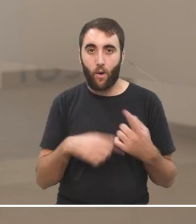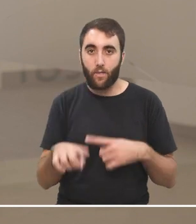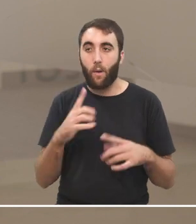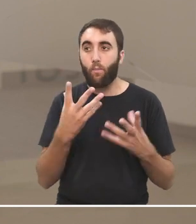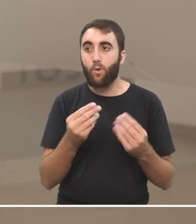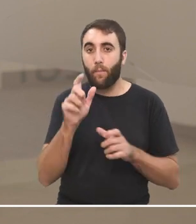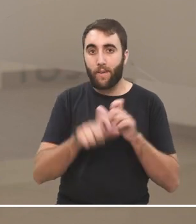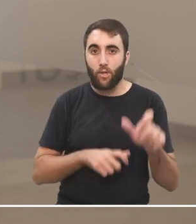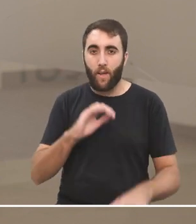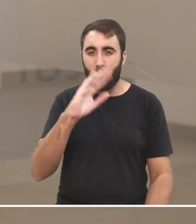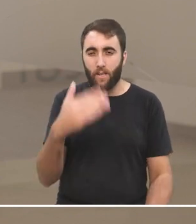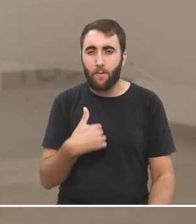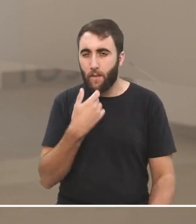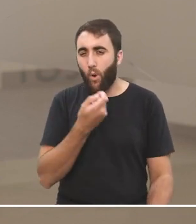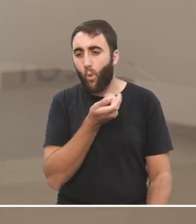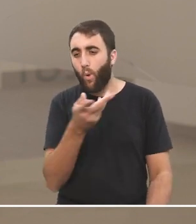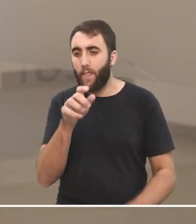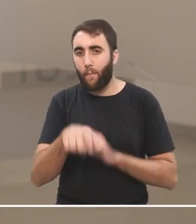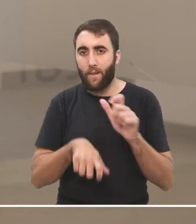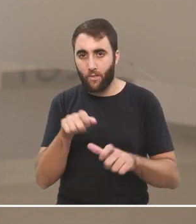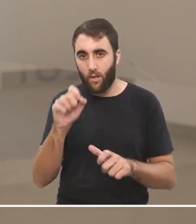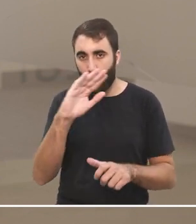brasilera, en este momento no recuerdo exactamente el número,